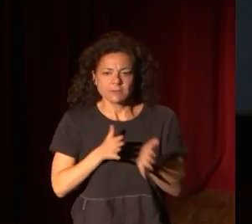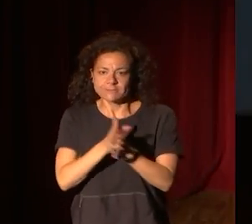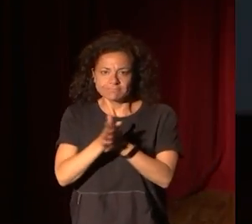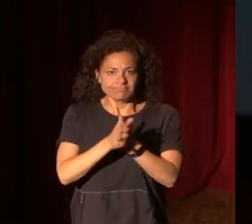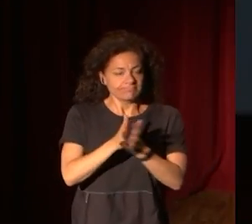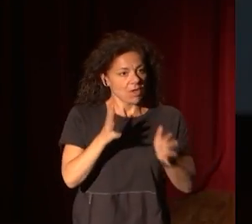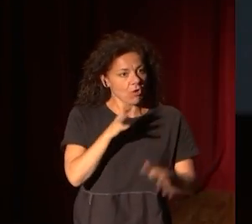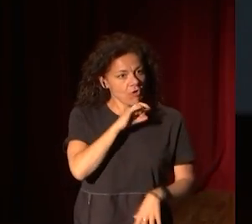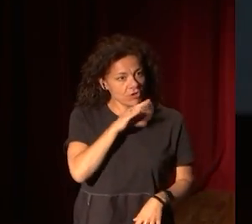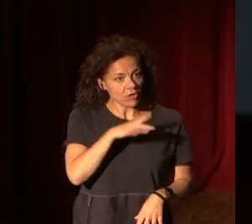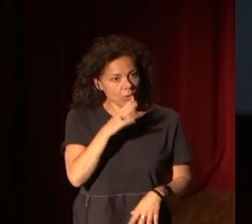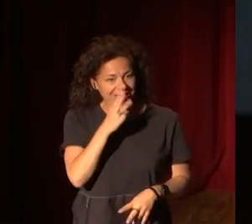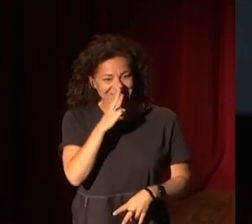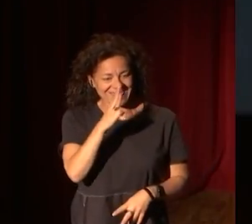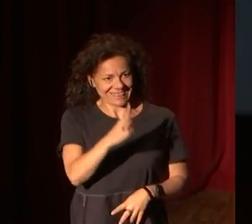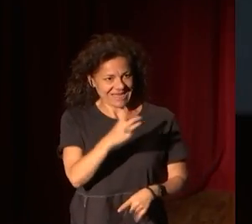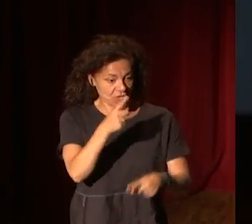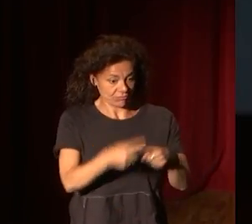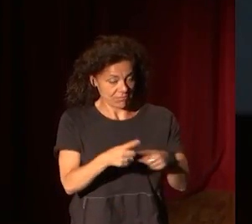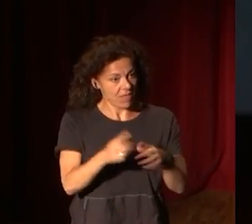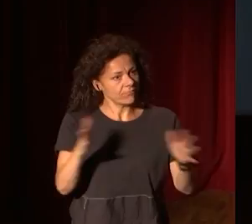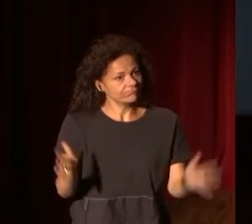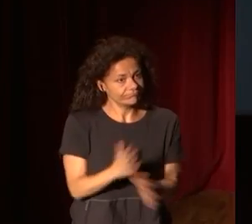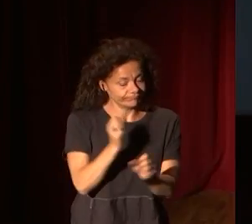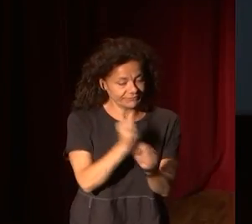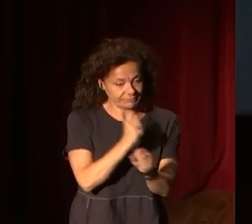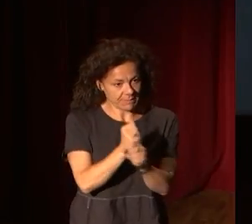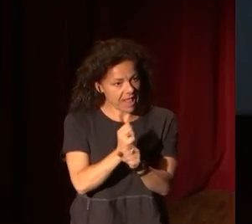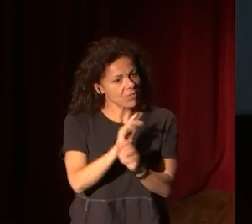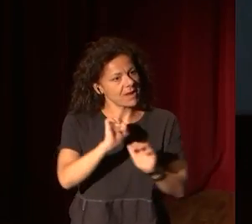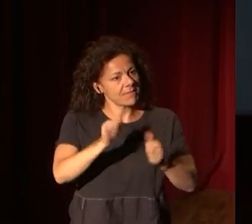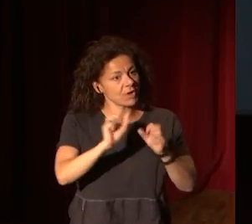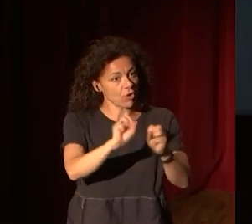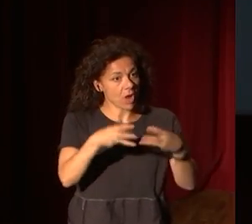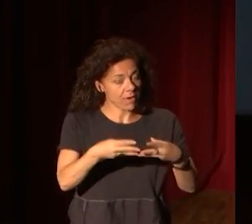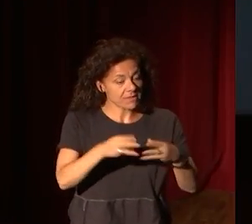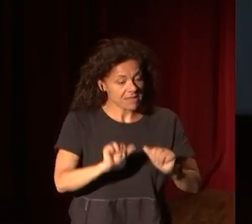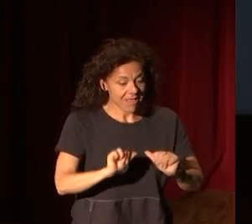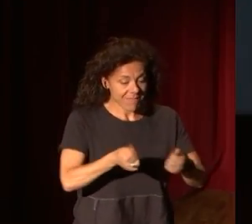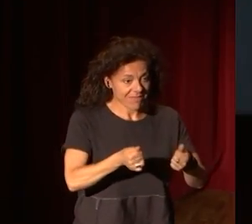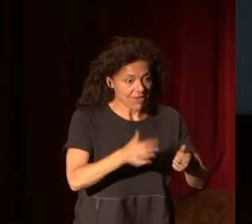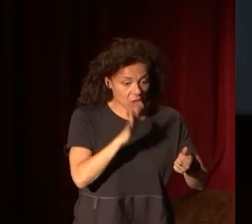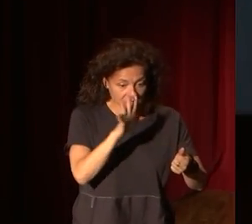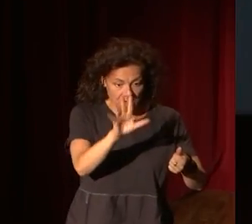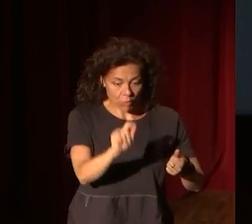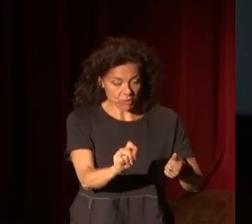llevaba tres años y medio trabajando para lanzar la nueva web del museo, y tal como empecé a los cinco minutos,